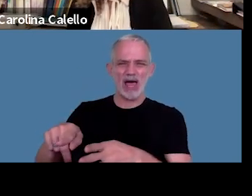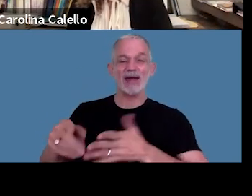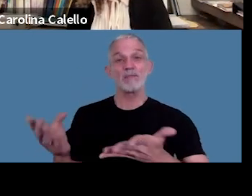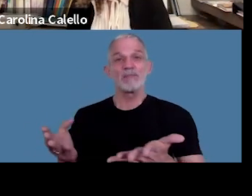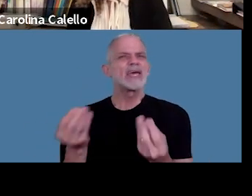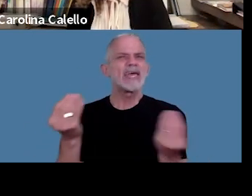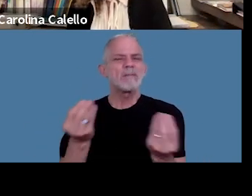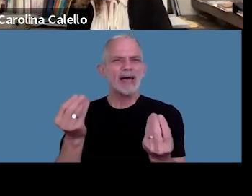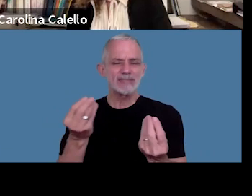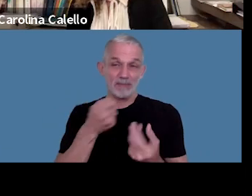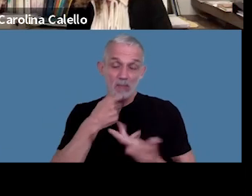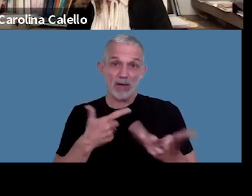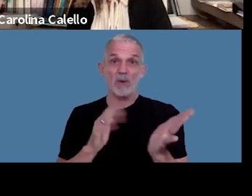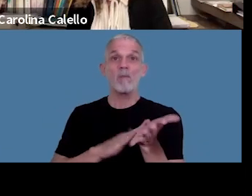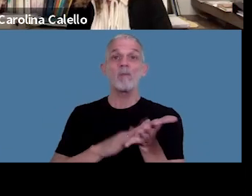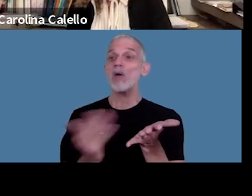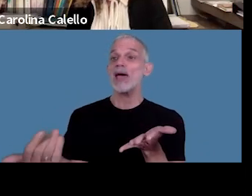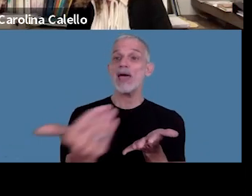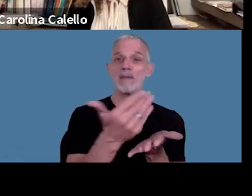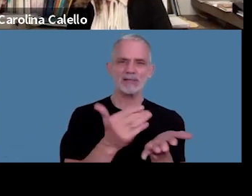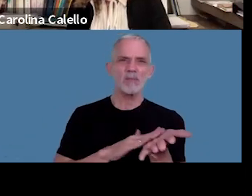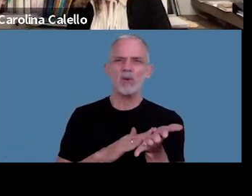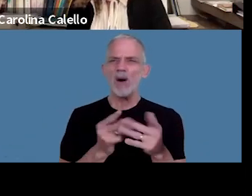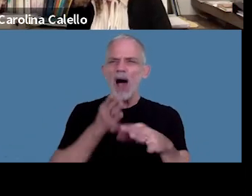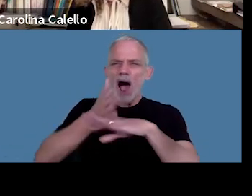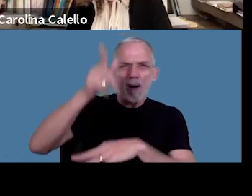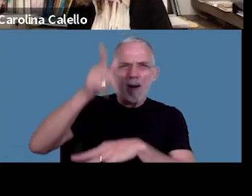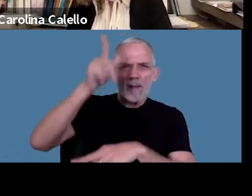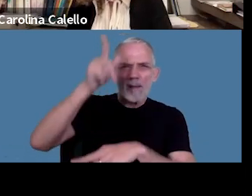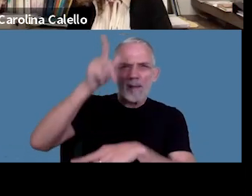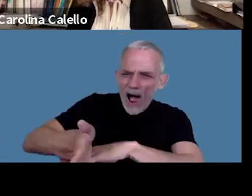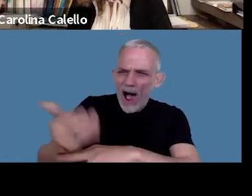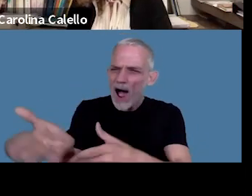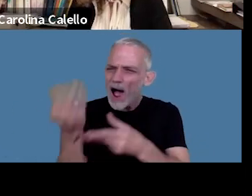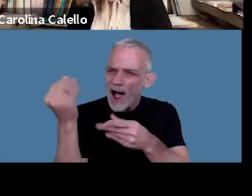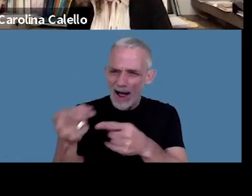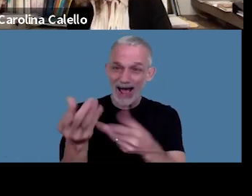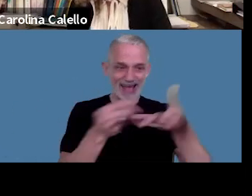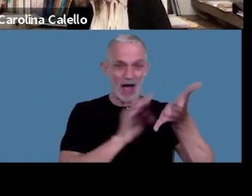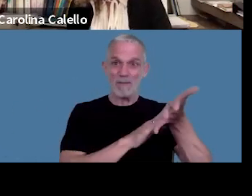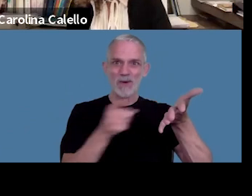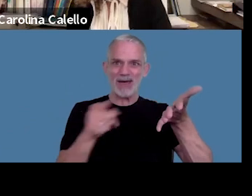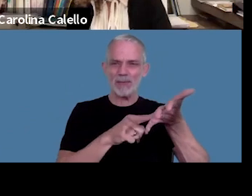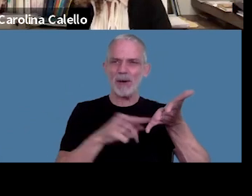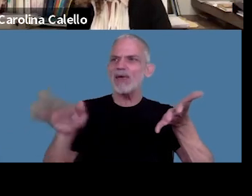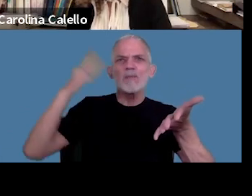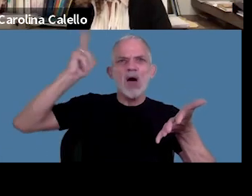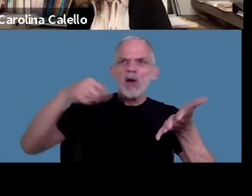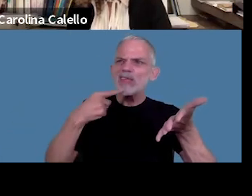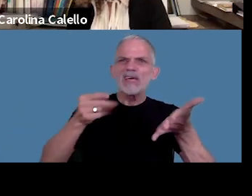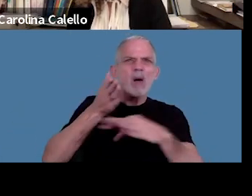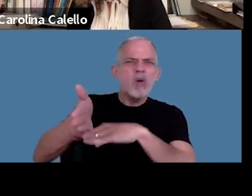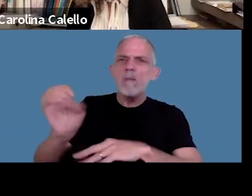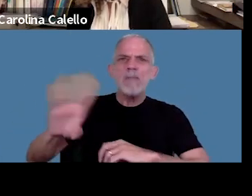se usan pruebas por ejemplo obtenidas un allanamiento y el allanamiento se declara nulo? en definitiva esas